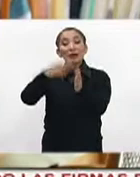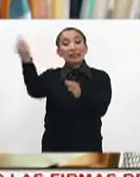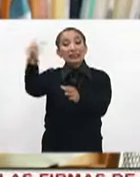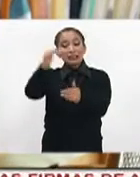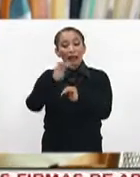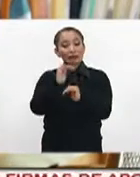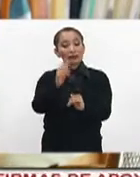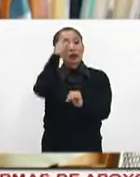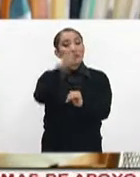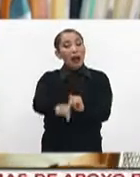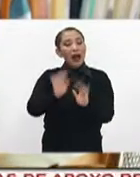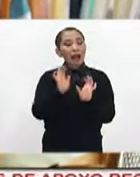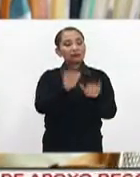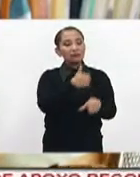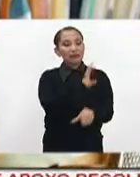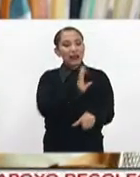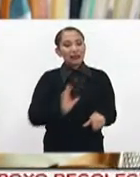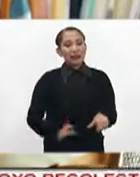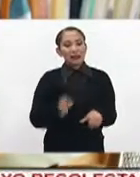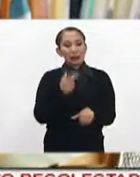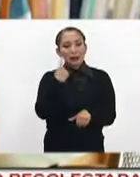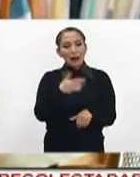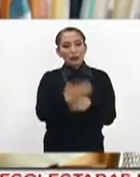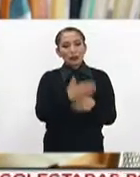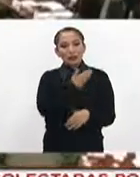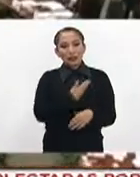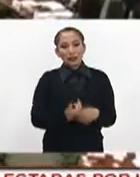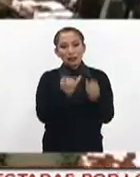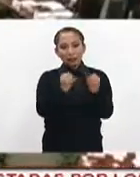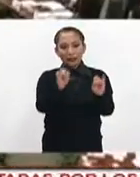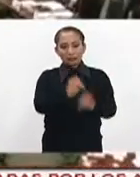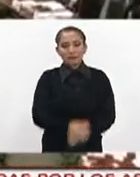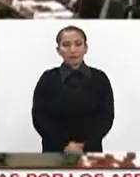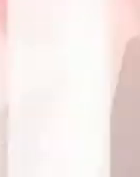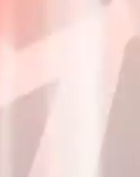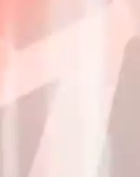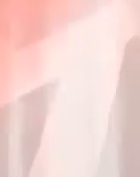necesarias para obtener una candidatura presidencial independiente.